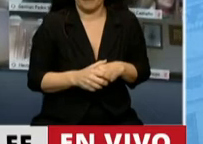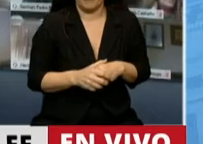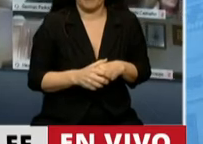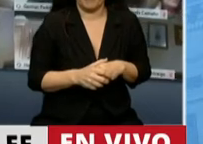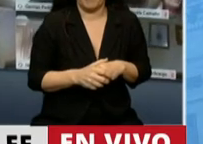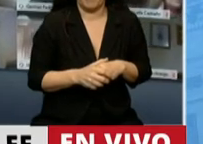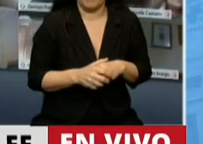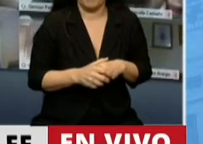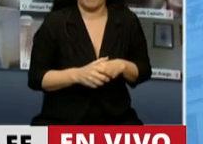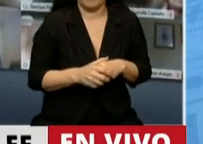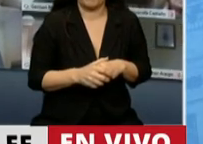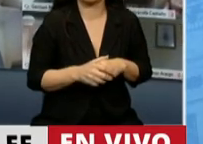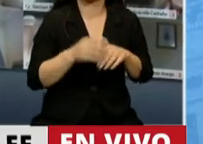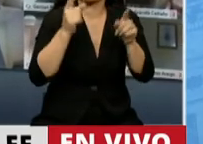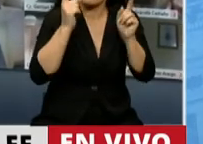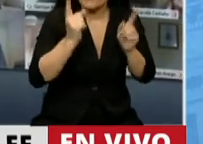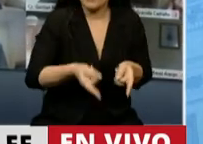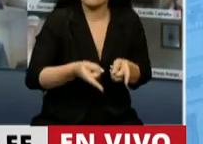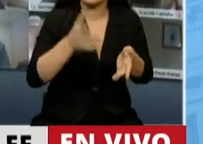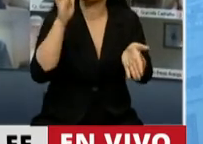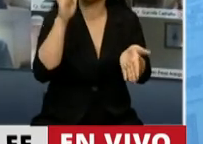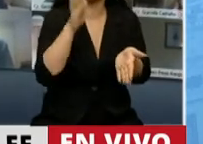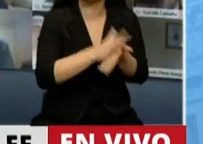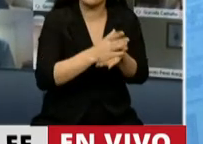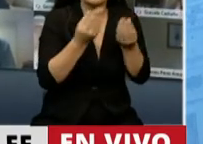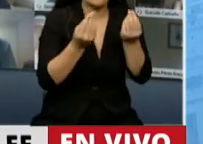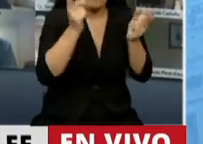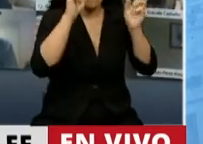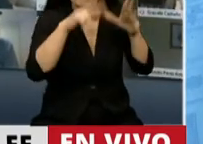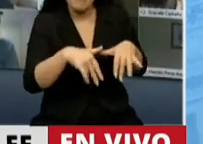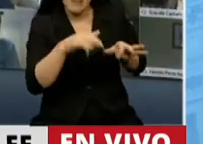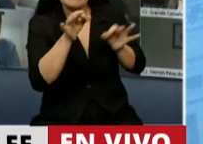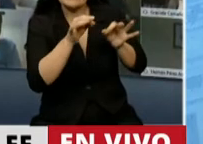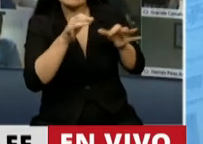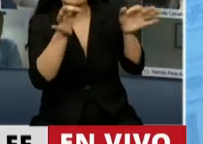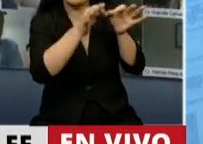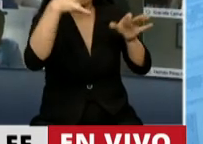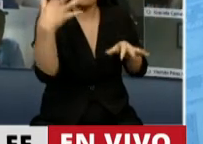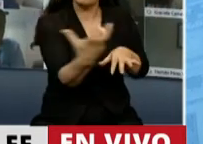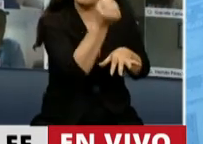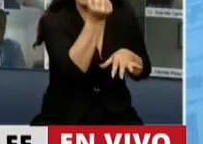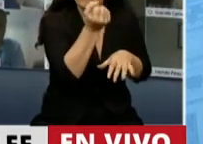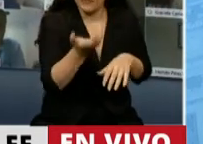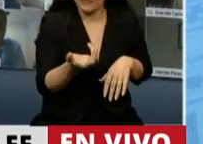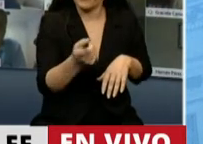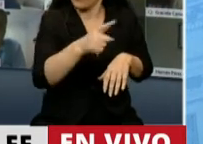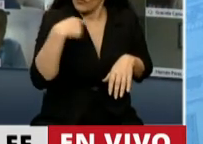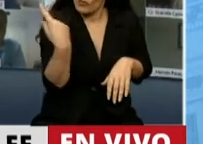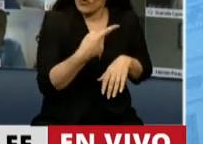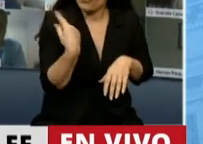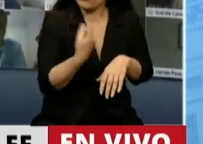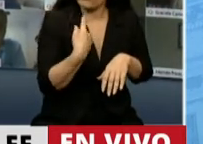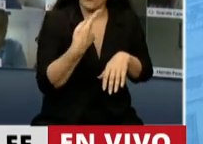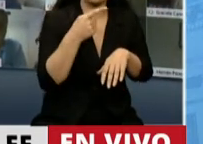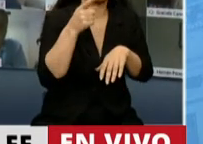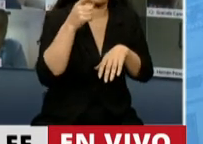Sino en cuanto a la forma y la estrategia de lograr ese objetivo y hacernos cargo que hemos ido de